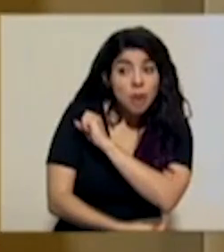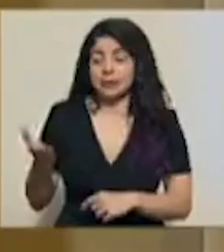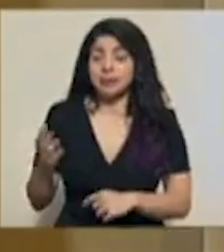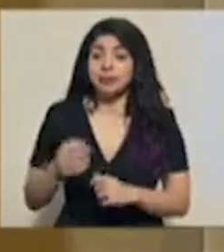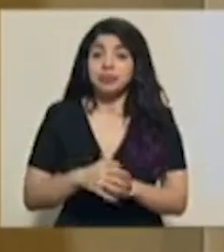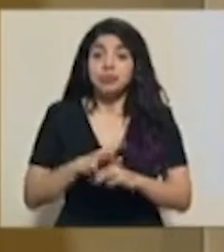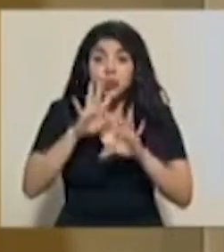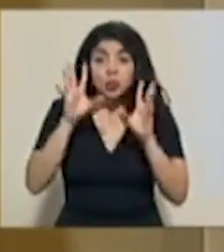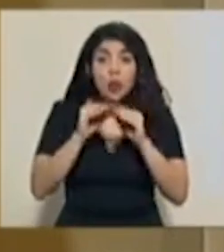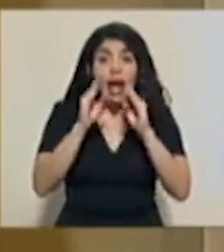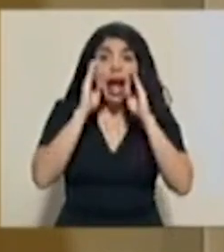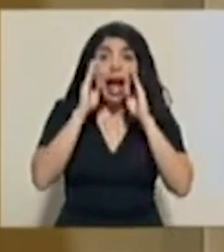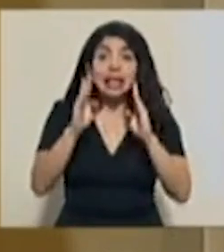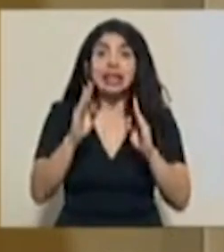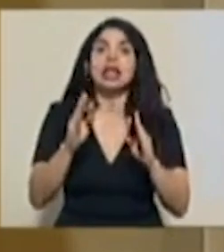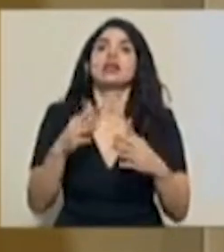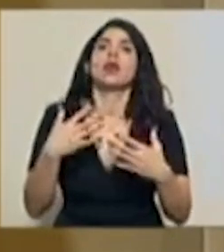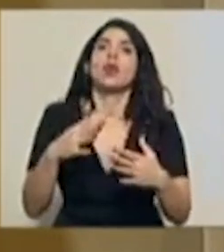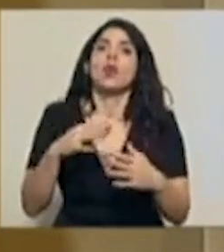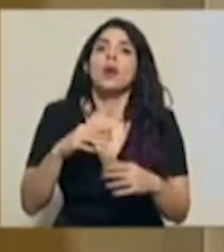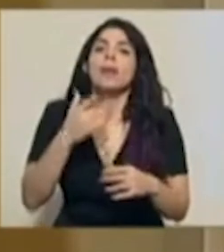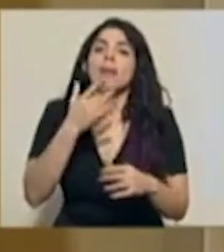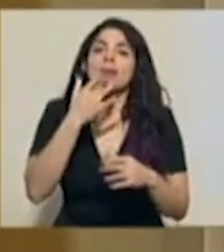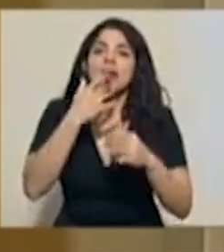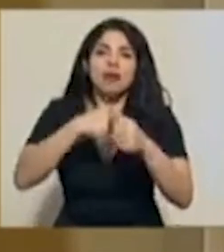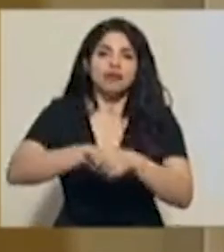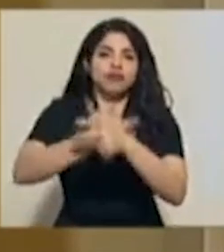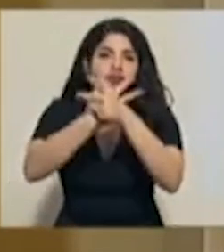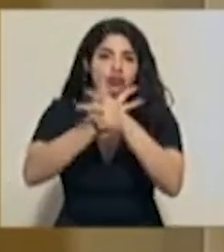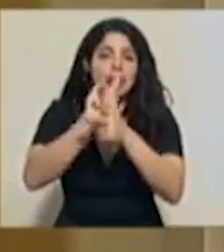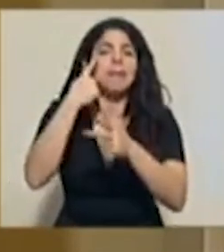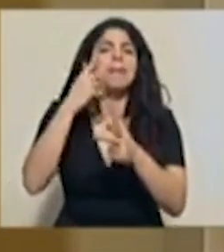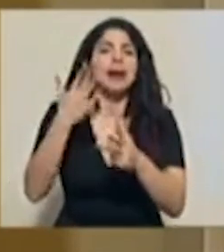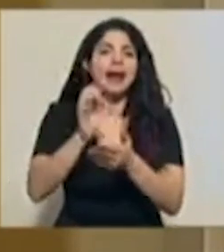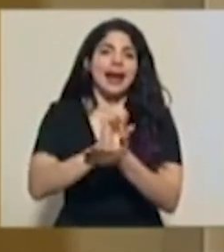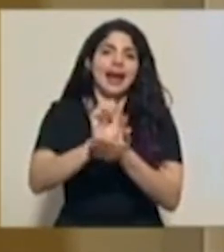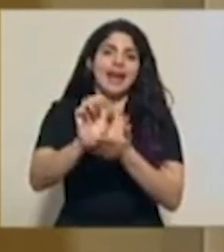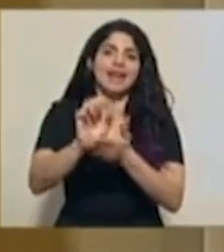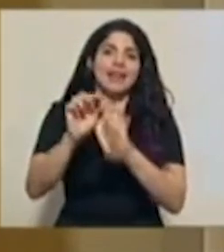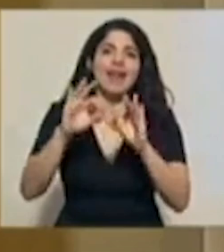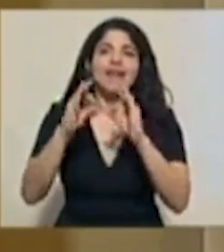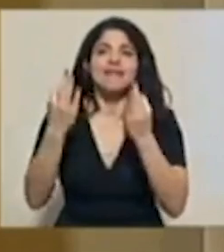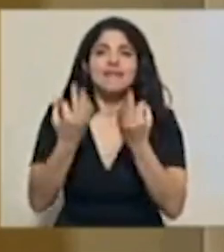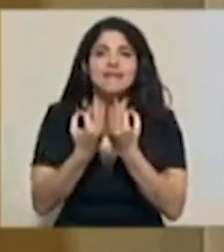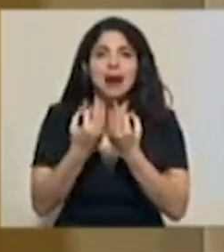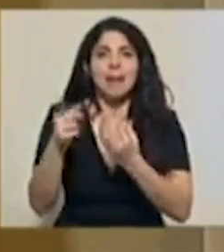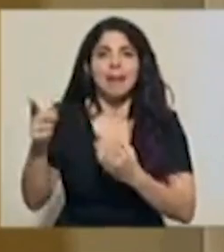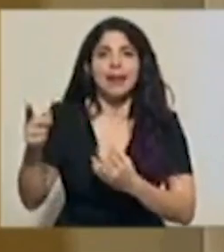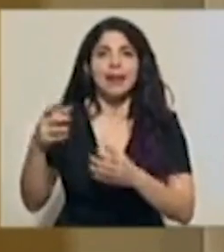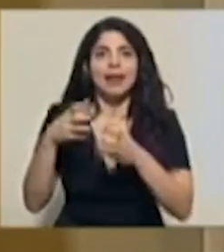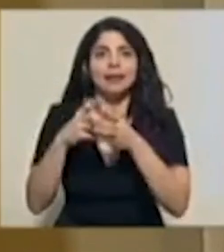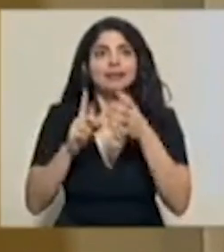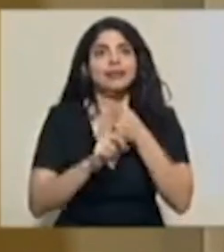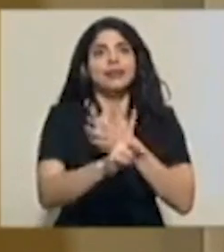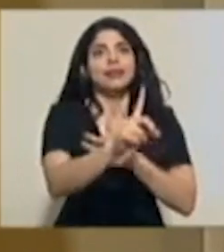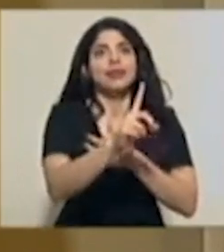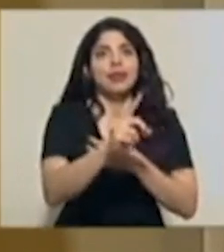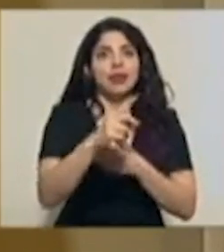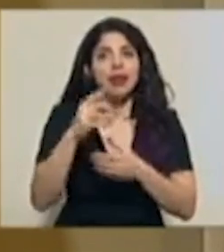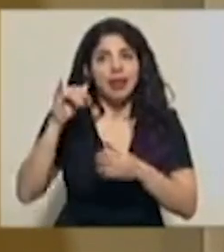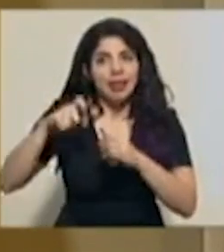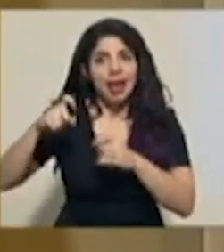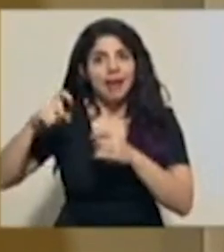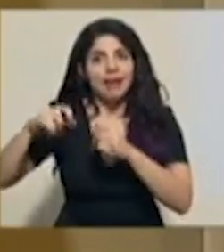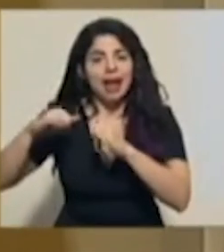en condición se privilegia que sea virtual para evitar entonces que las familias tengan que romper justo su periodo de